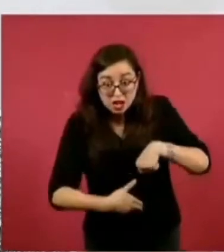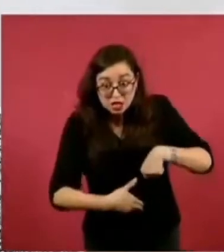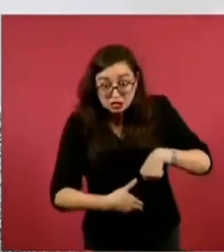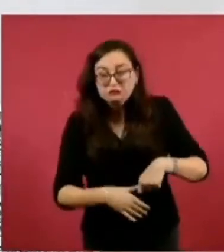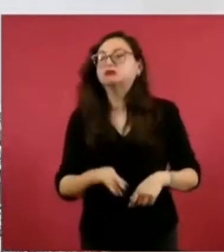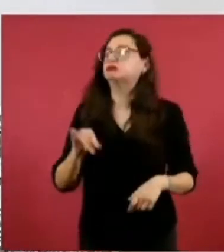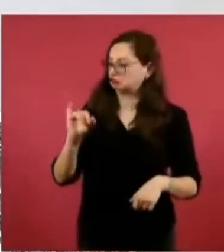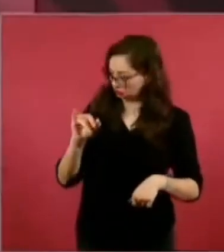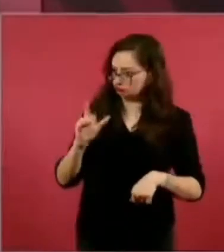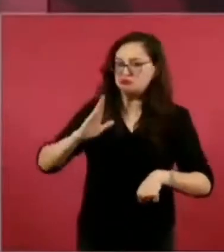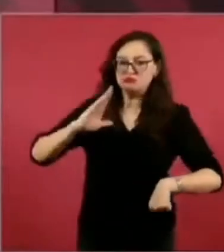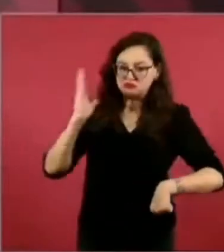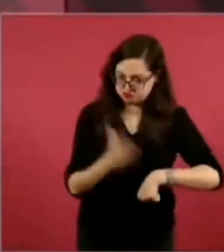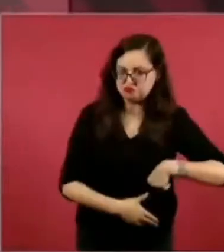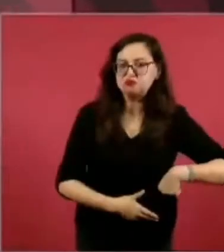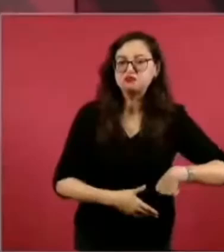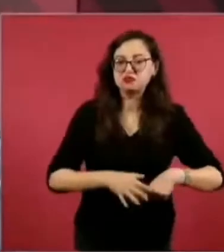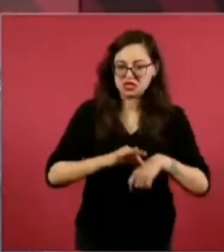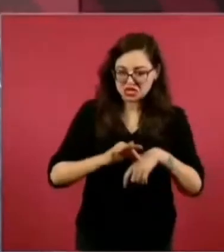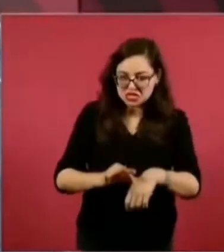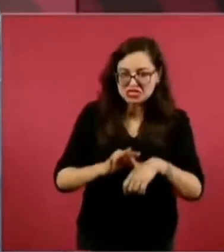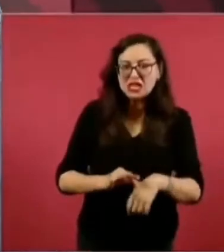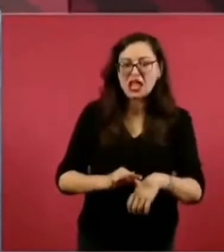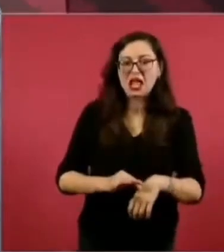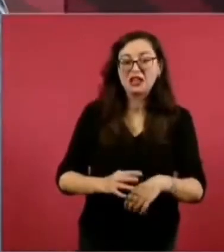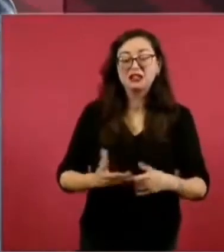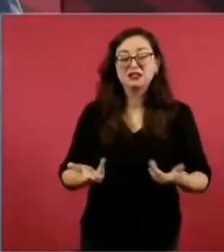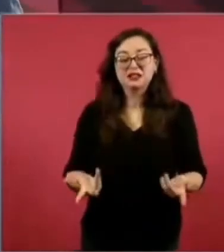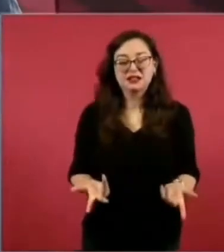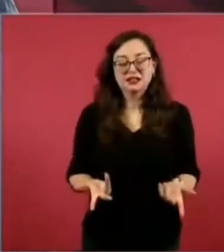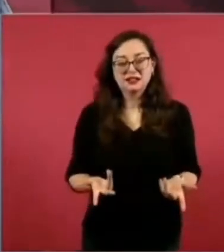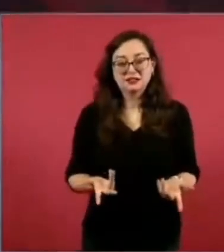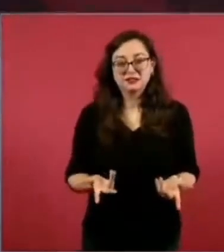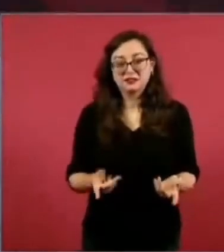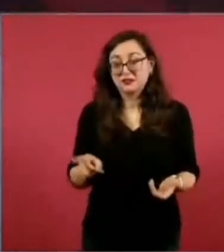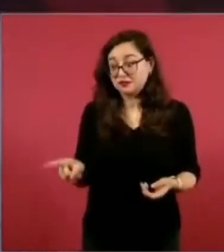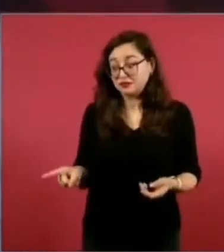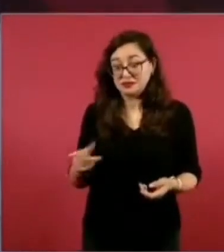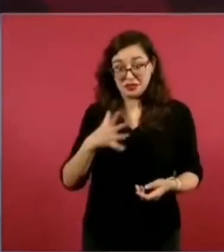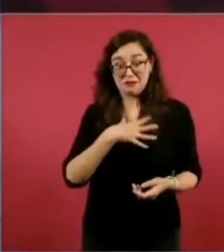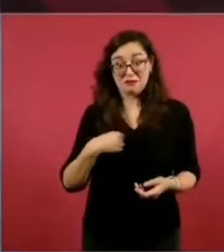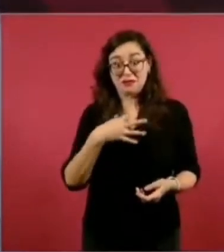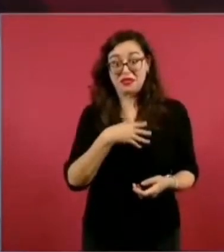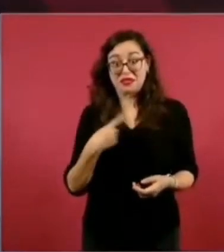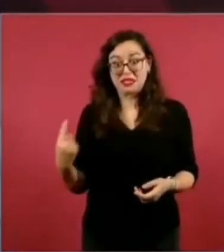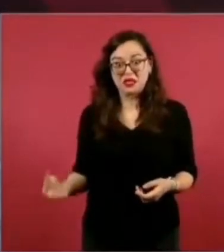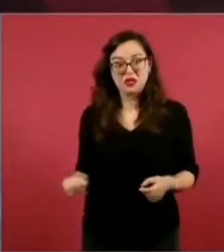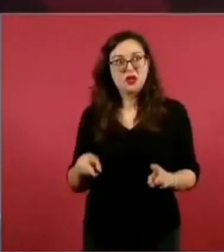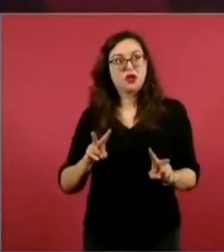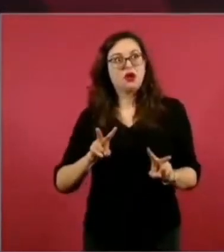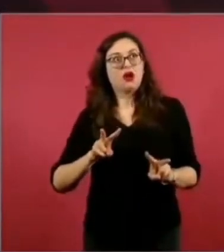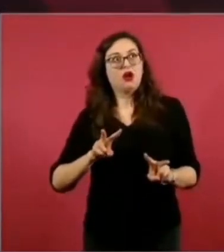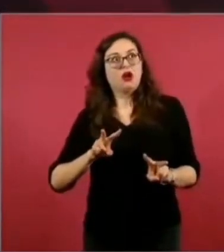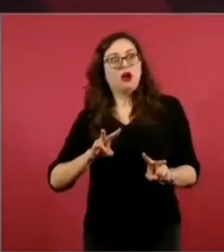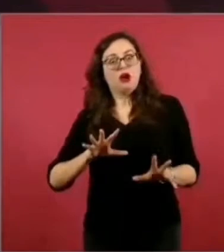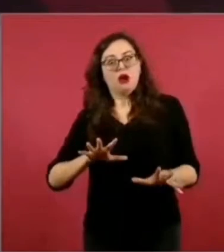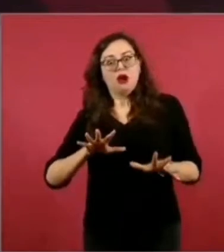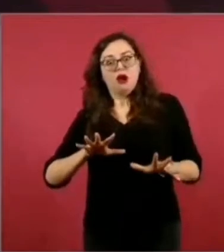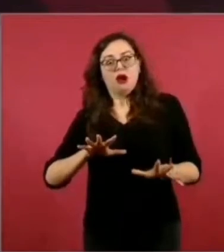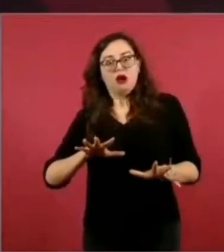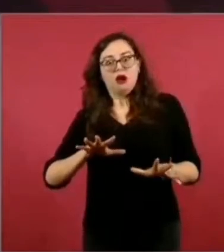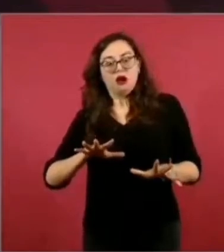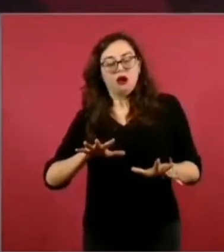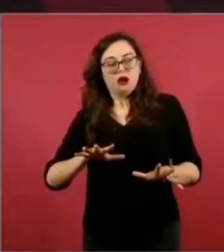y Jesús, que no me acompañaba